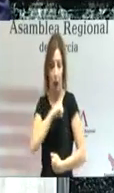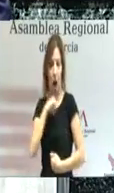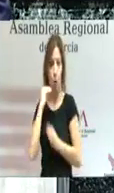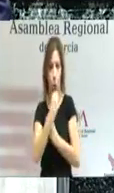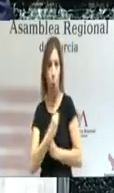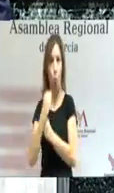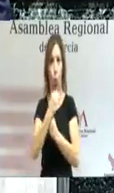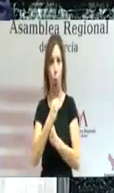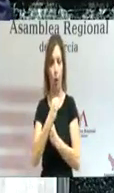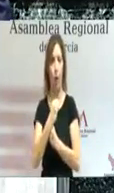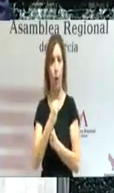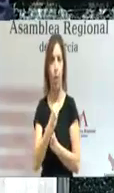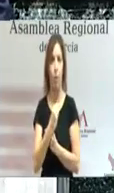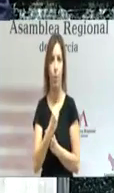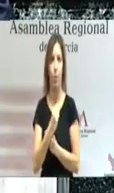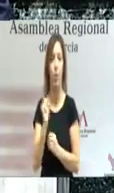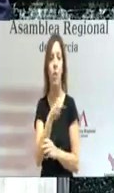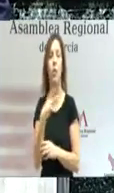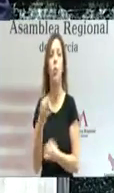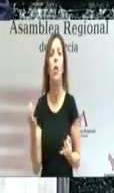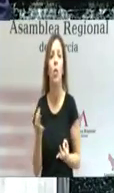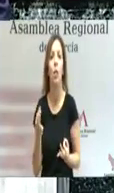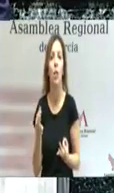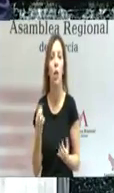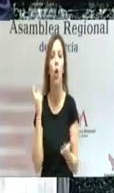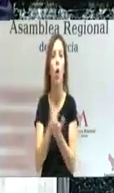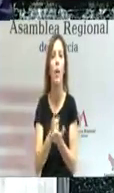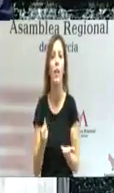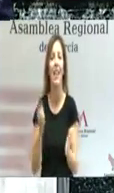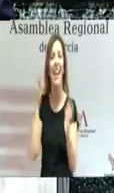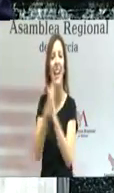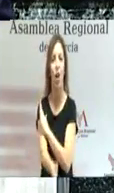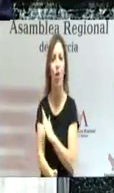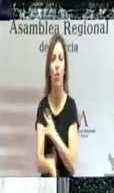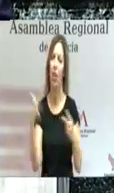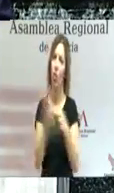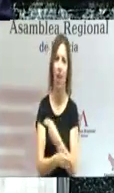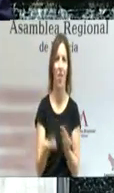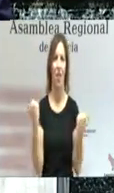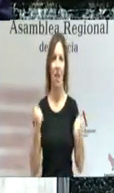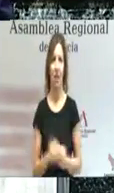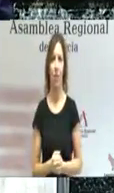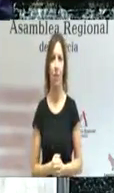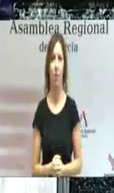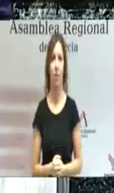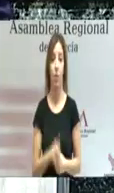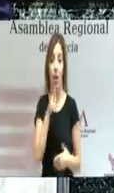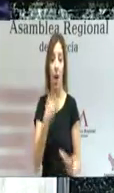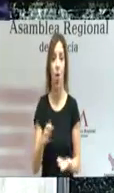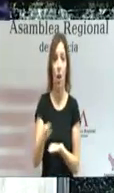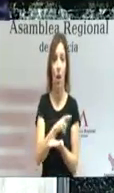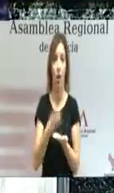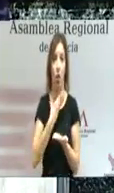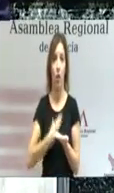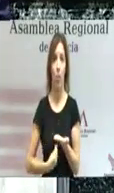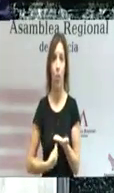para así combatir el principal reto de la sanidad actual, como ustedes saben, que es la cronificación de la enfermedad. En la región de Murcia,